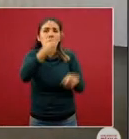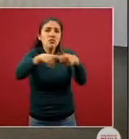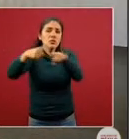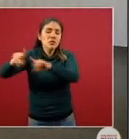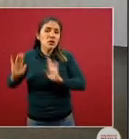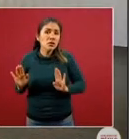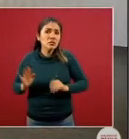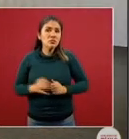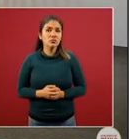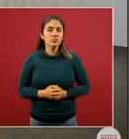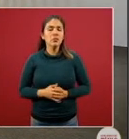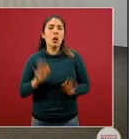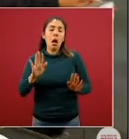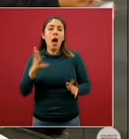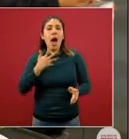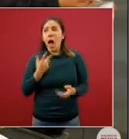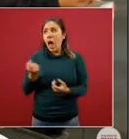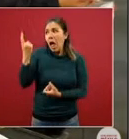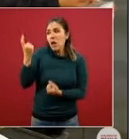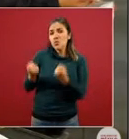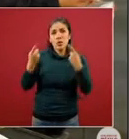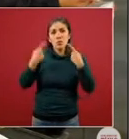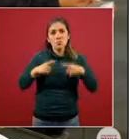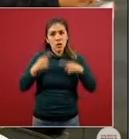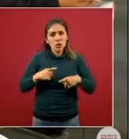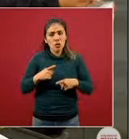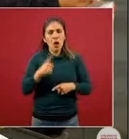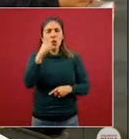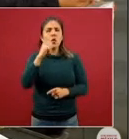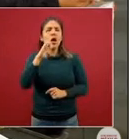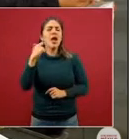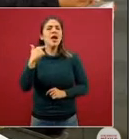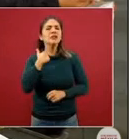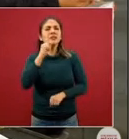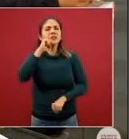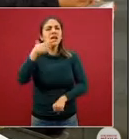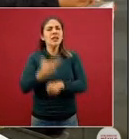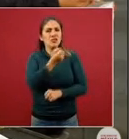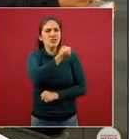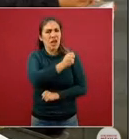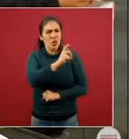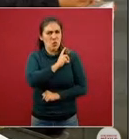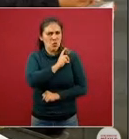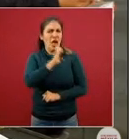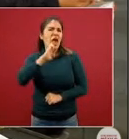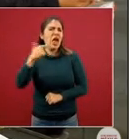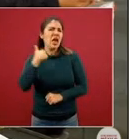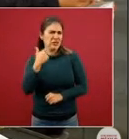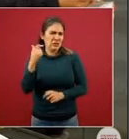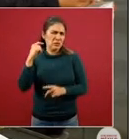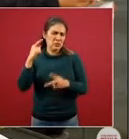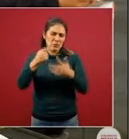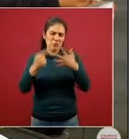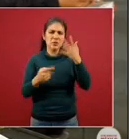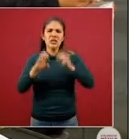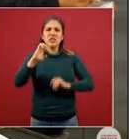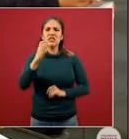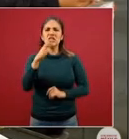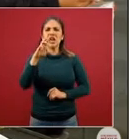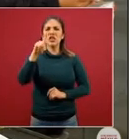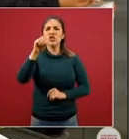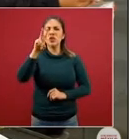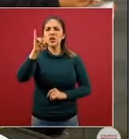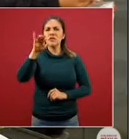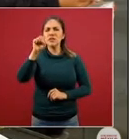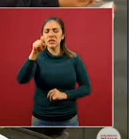hay quienes hablan en particular el ex secretario de salud los ex secretarios chertoripsky frank